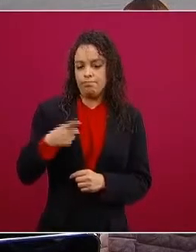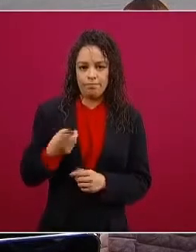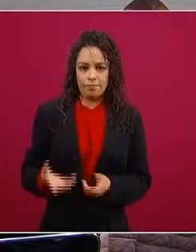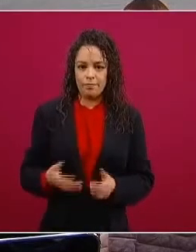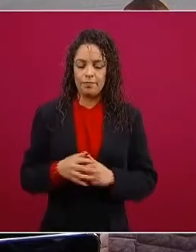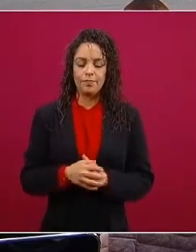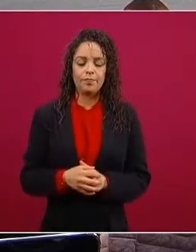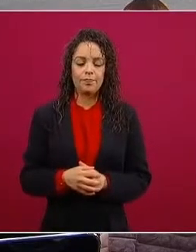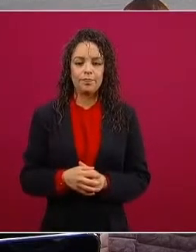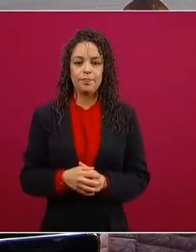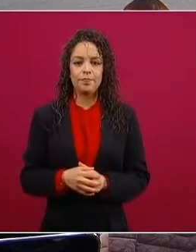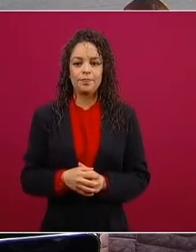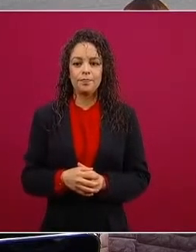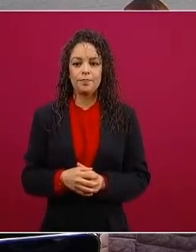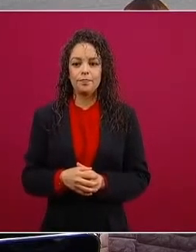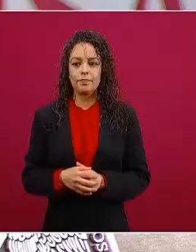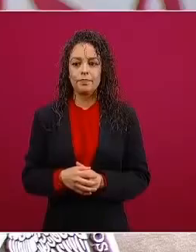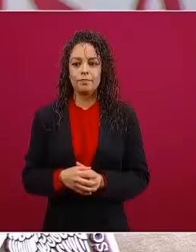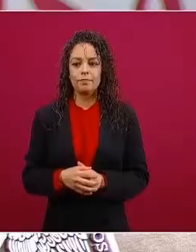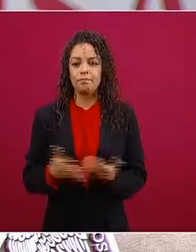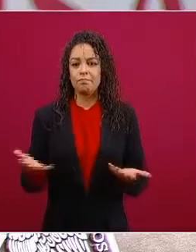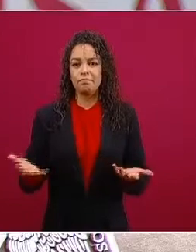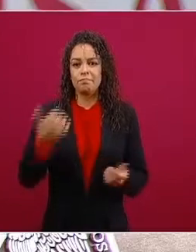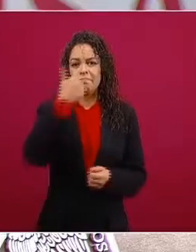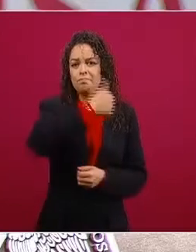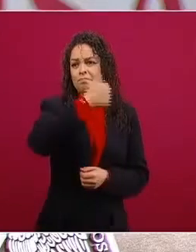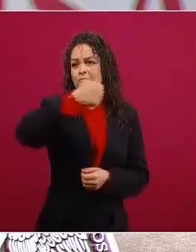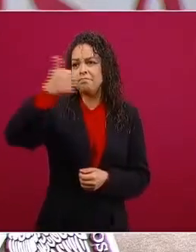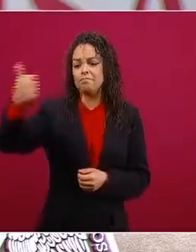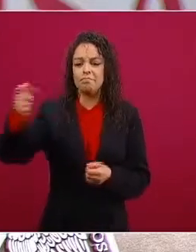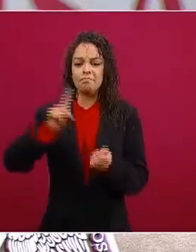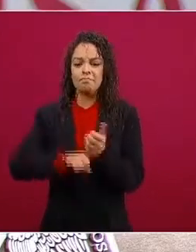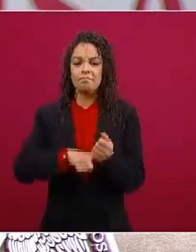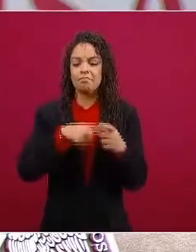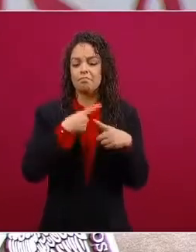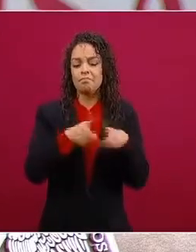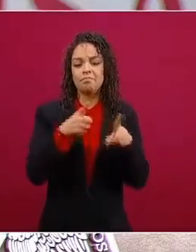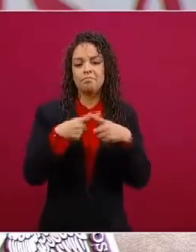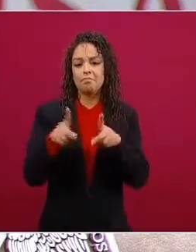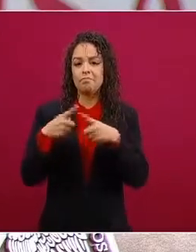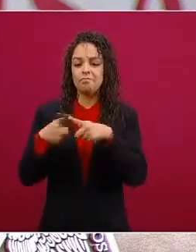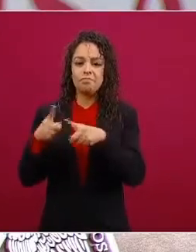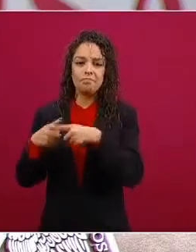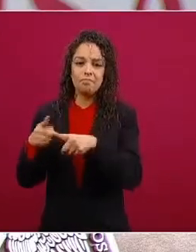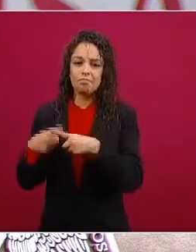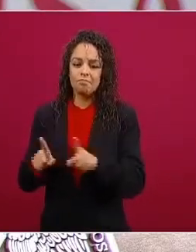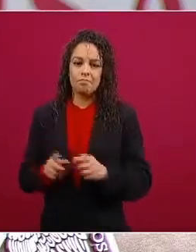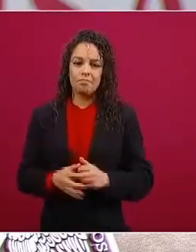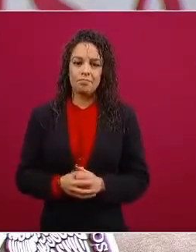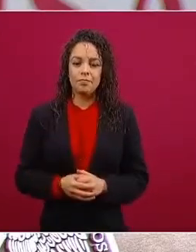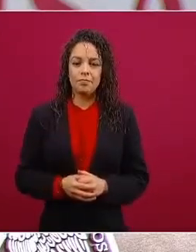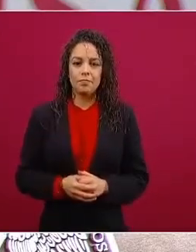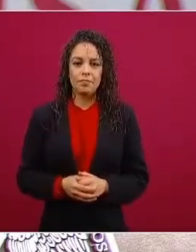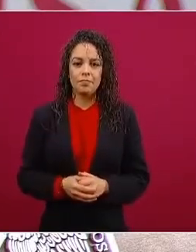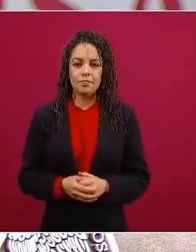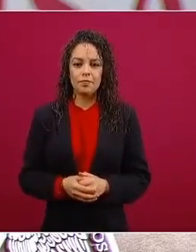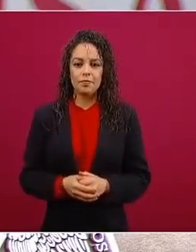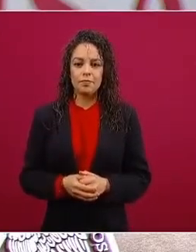son distintos porque pues es